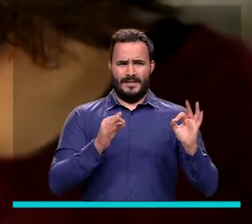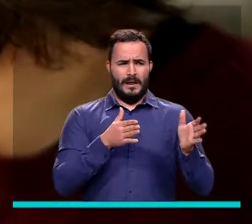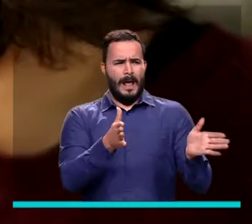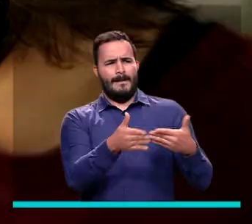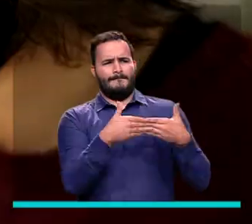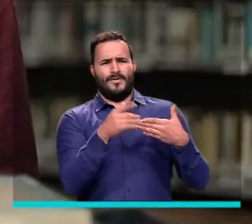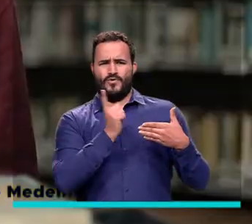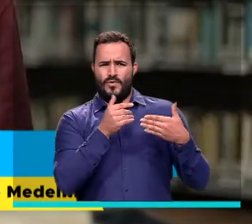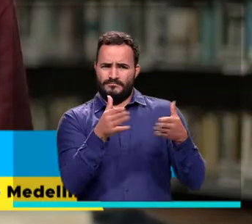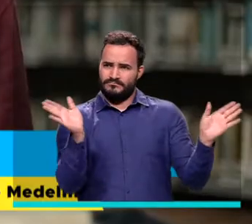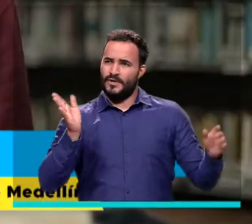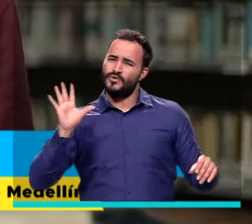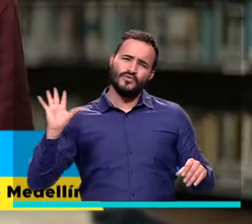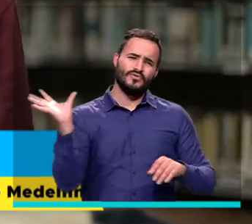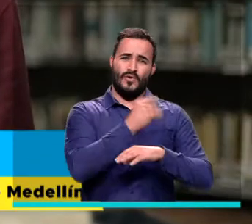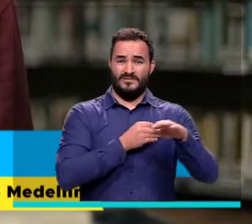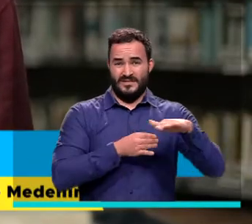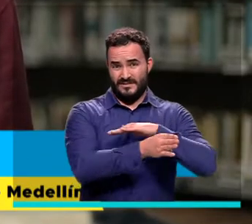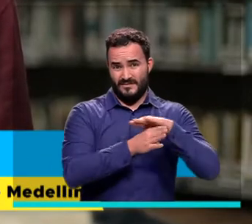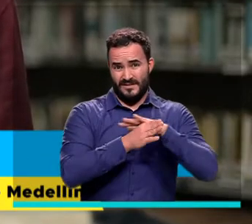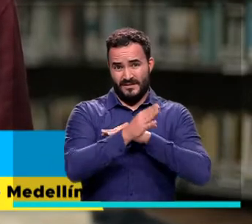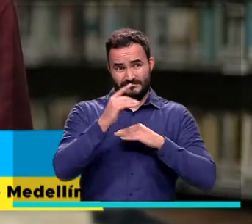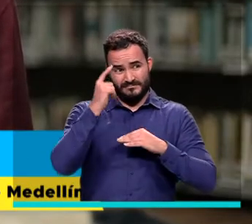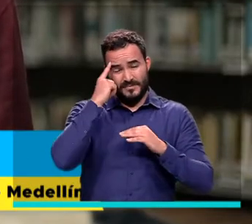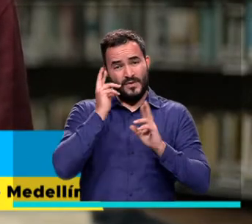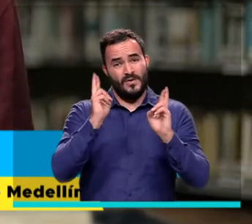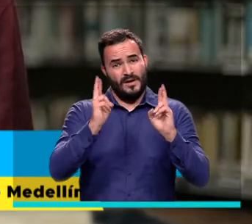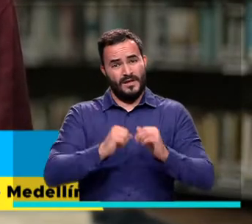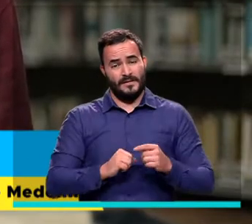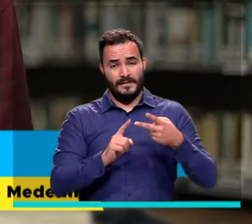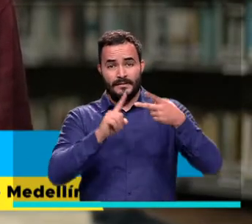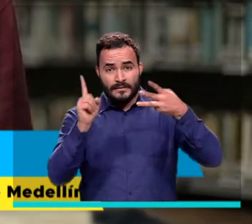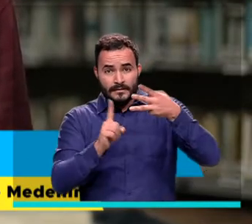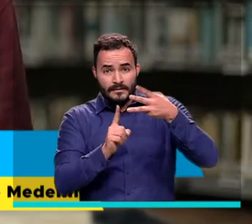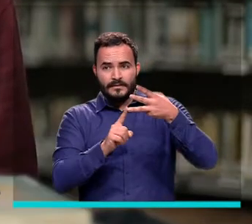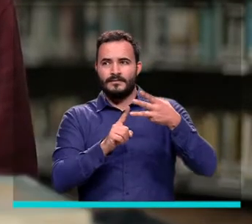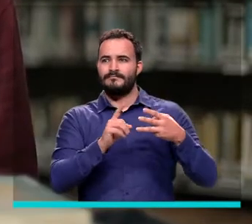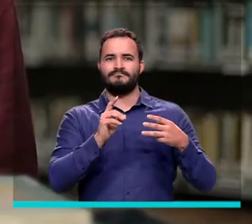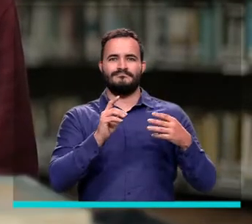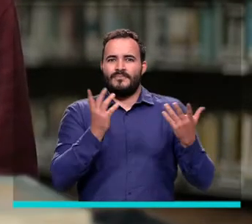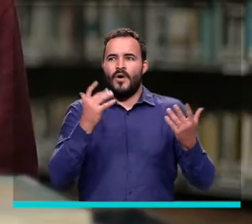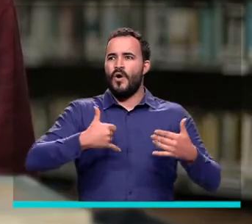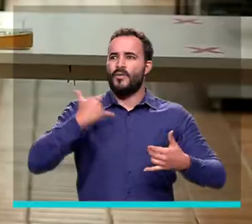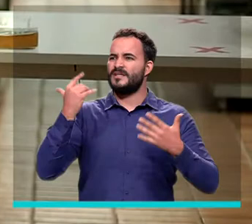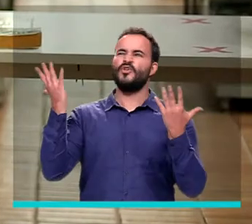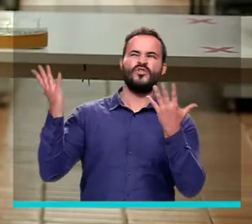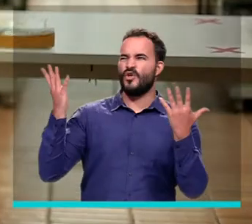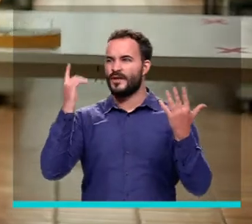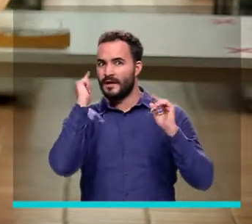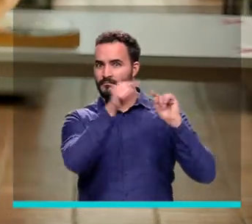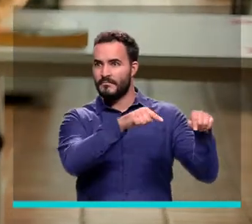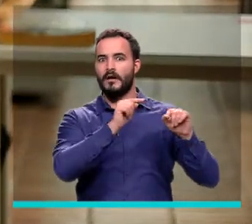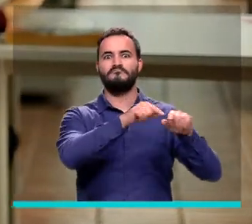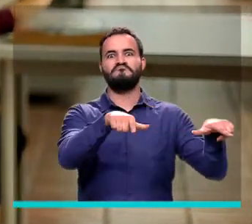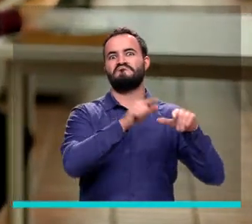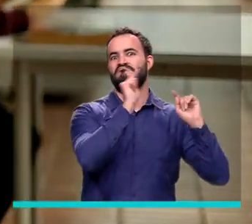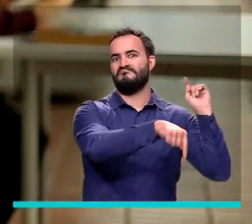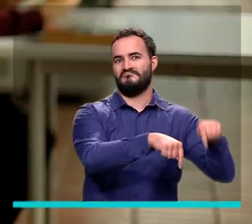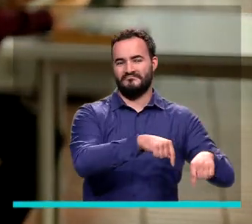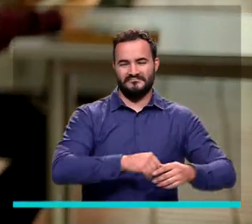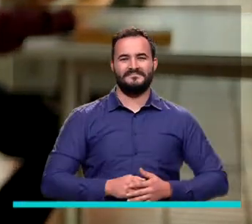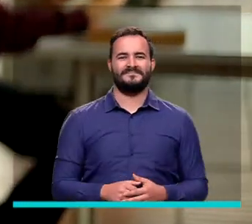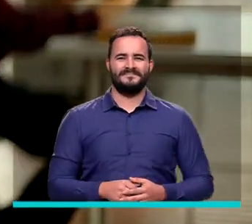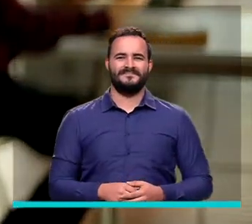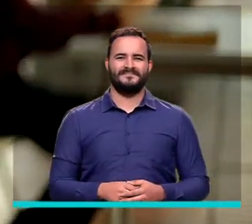para las personas en general. Y tres, porque es un lugar de encuentro juvenil. Para nosotros